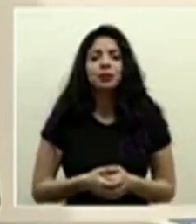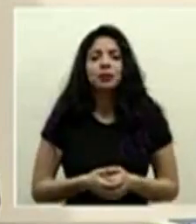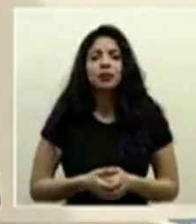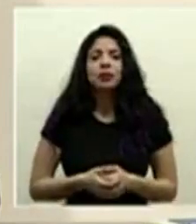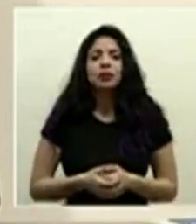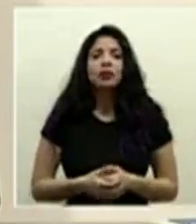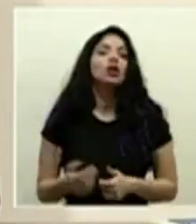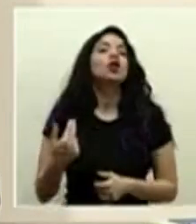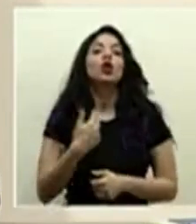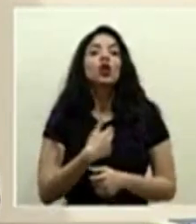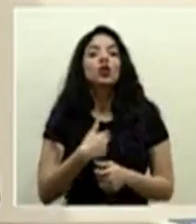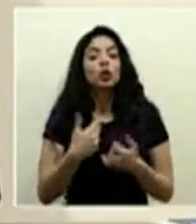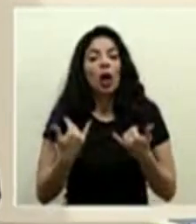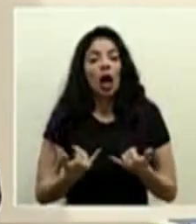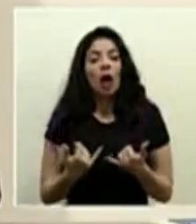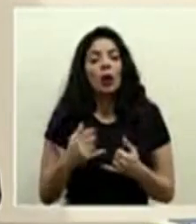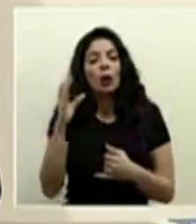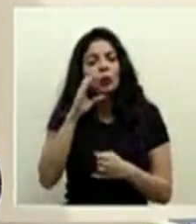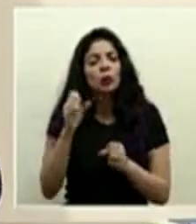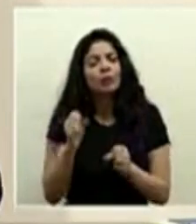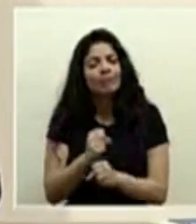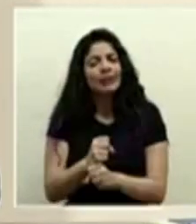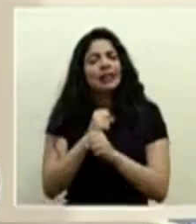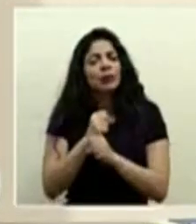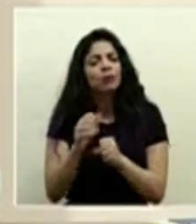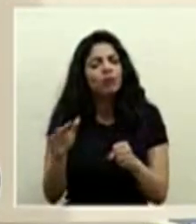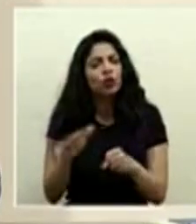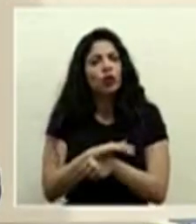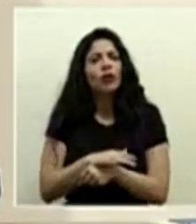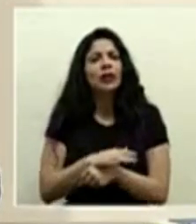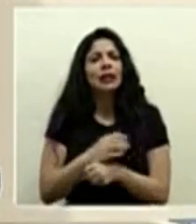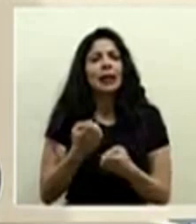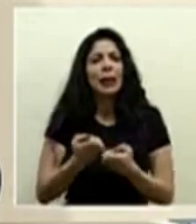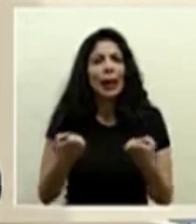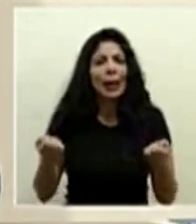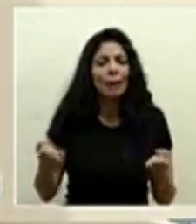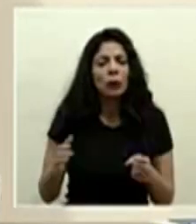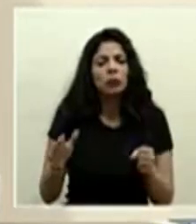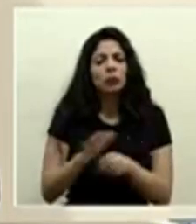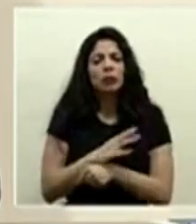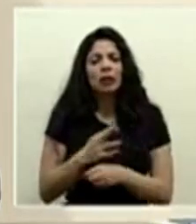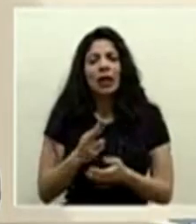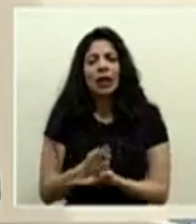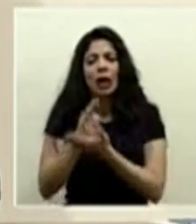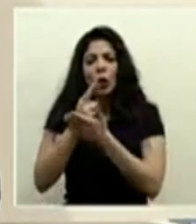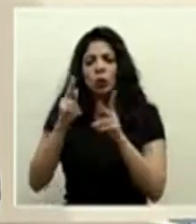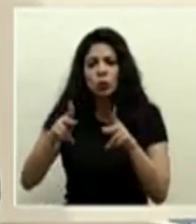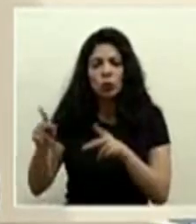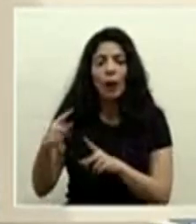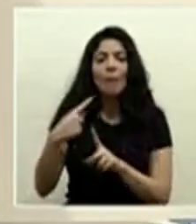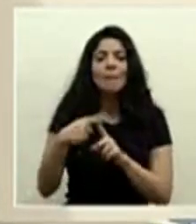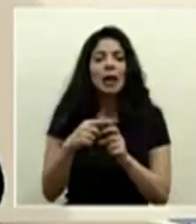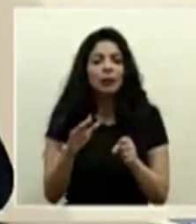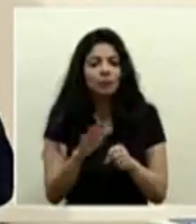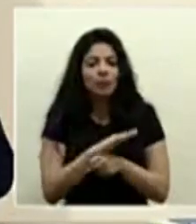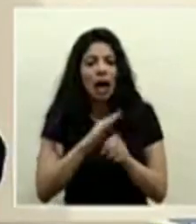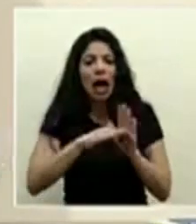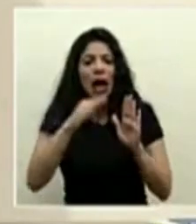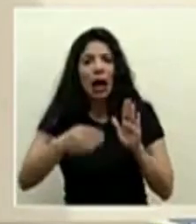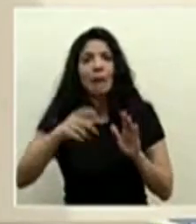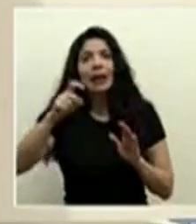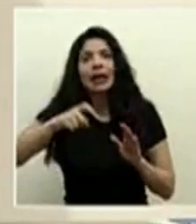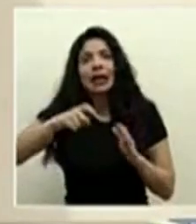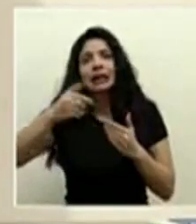estamos asegurando el suministro de todos los equipos los recursos humanos y las camas que se van a requerir